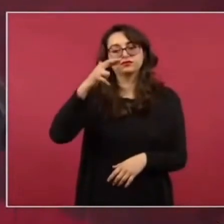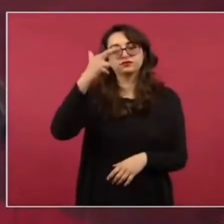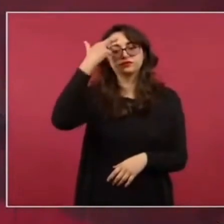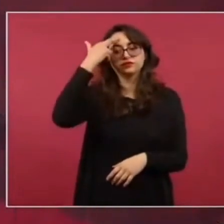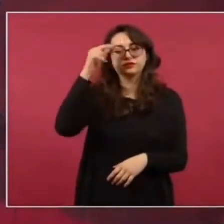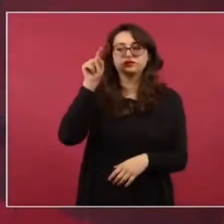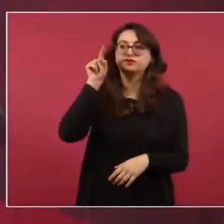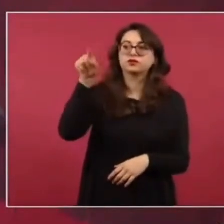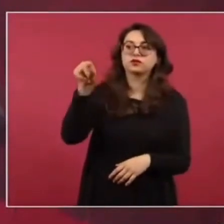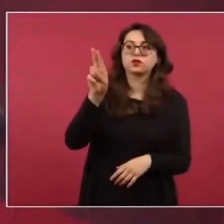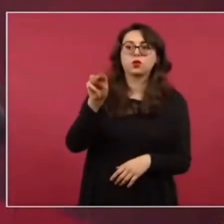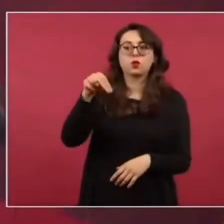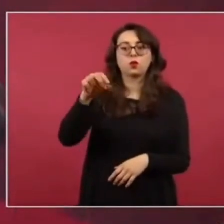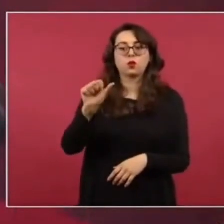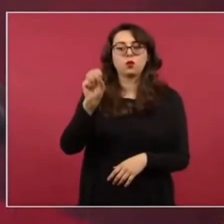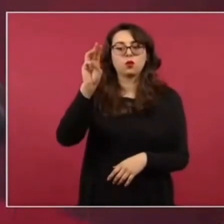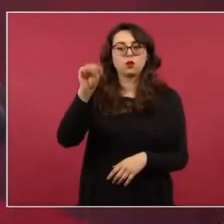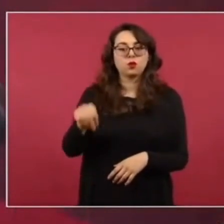llegó a